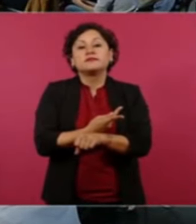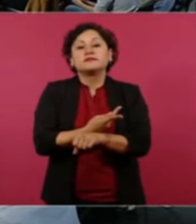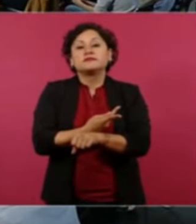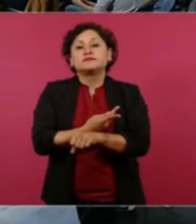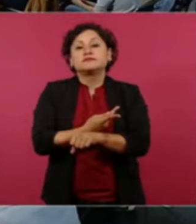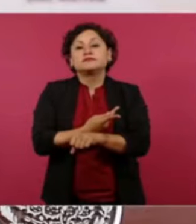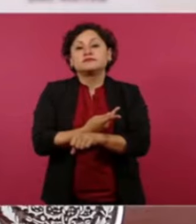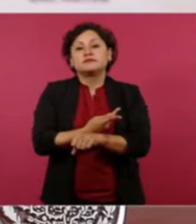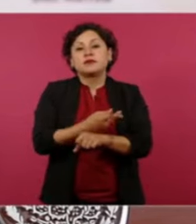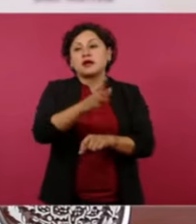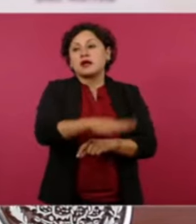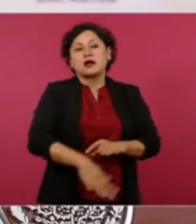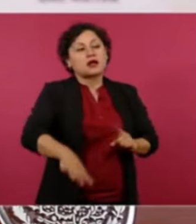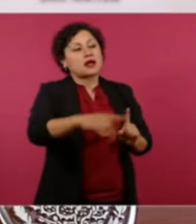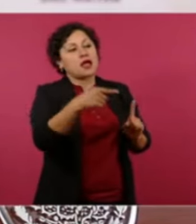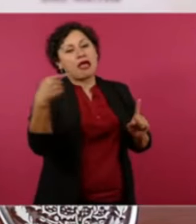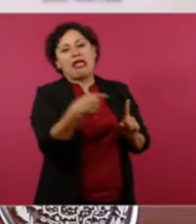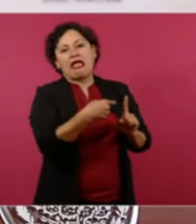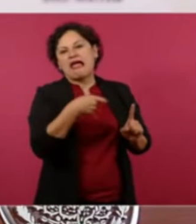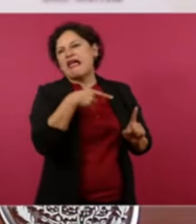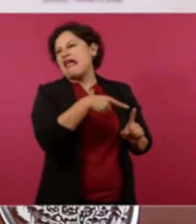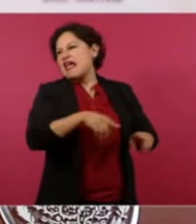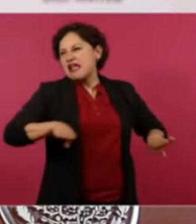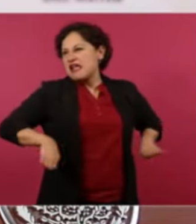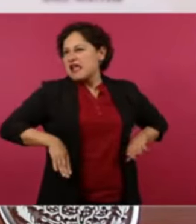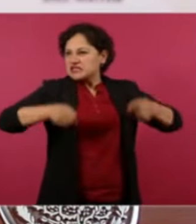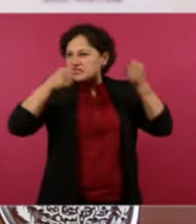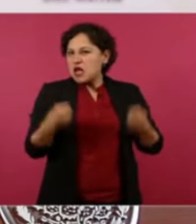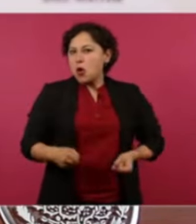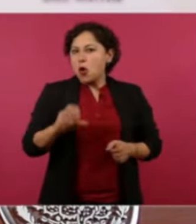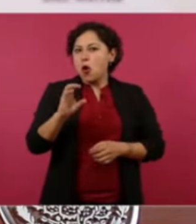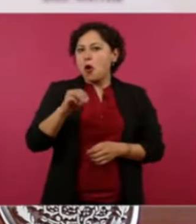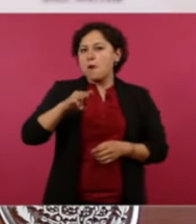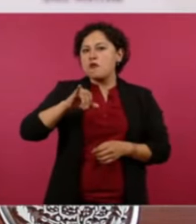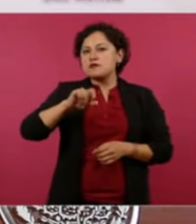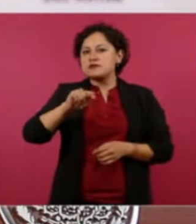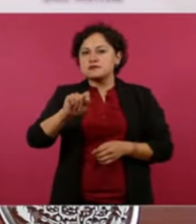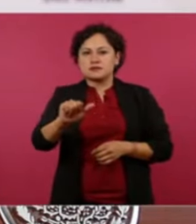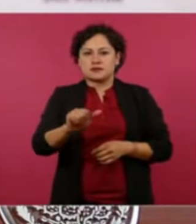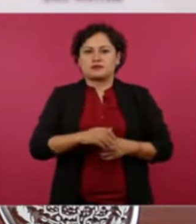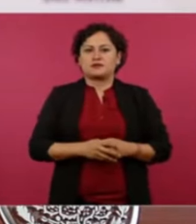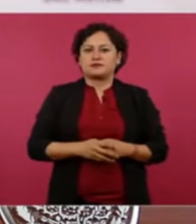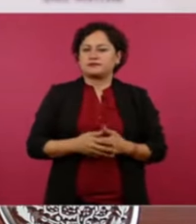señala es comunista ahora este